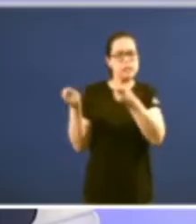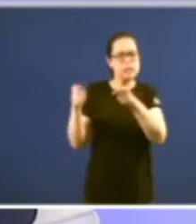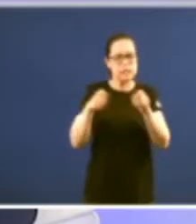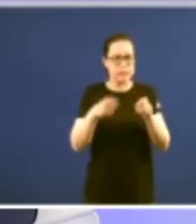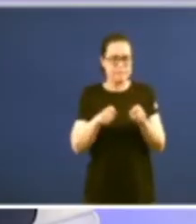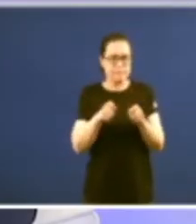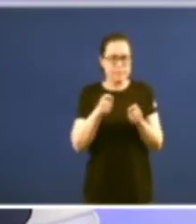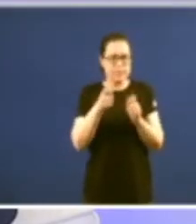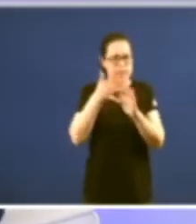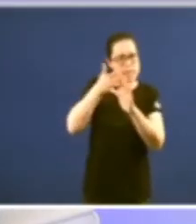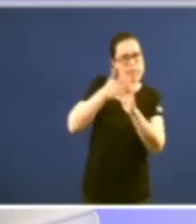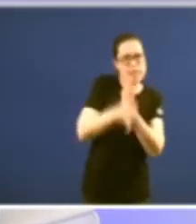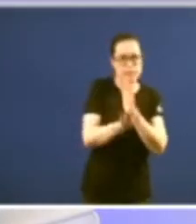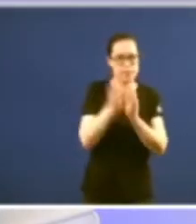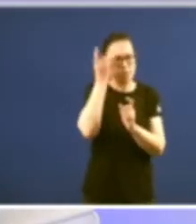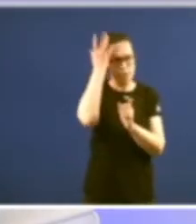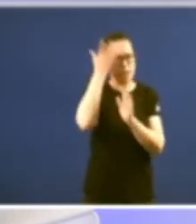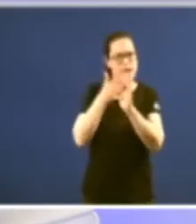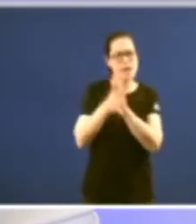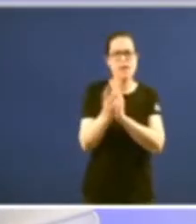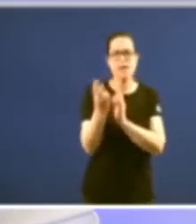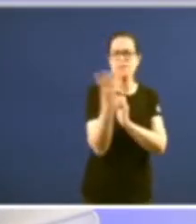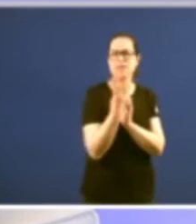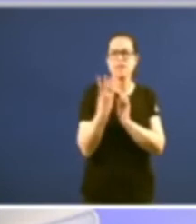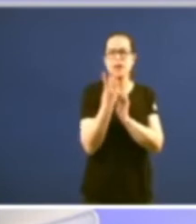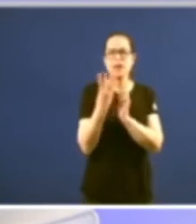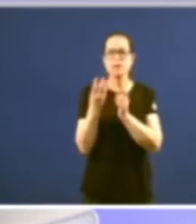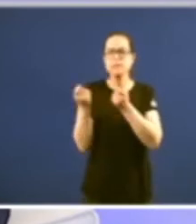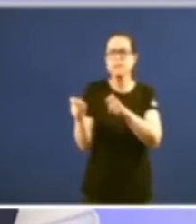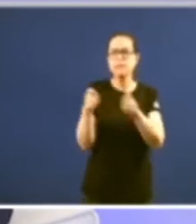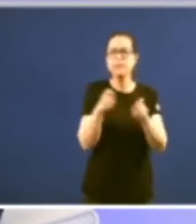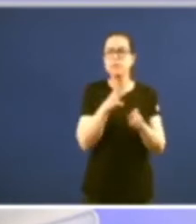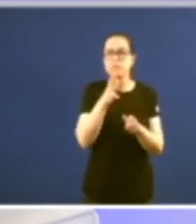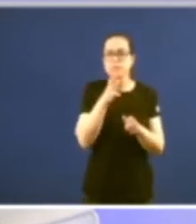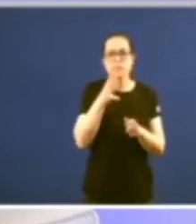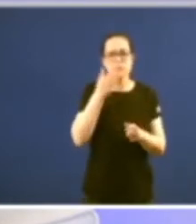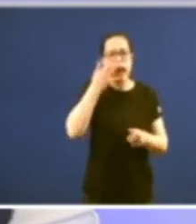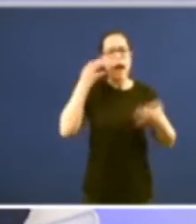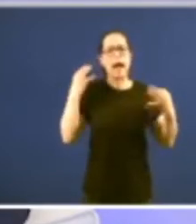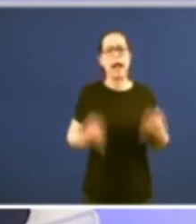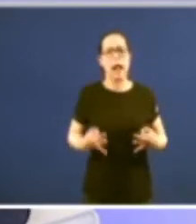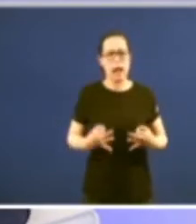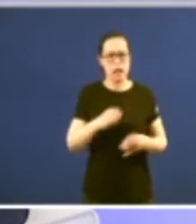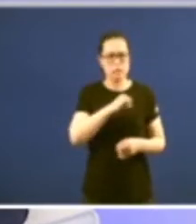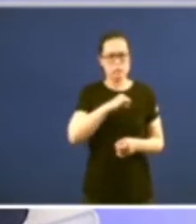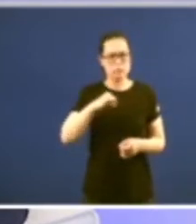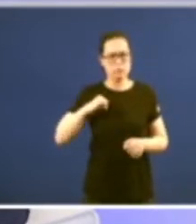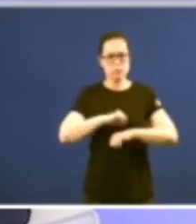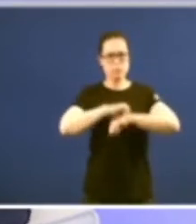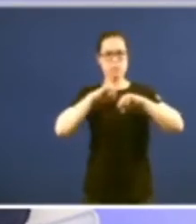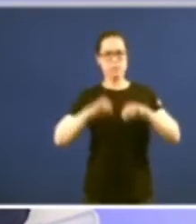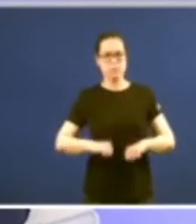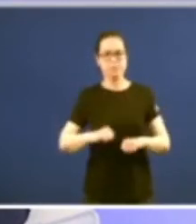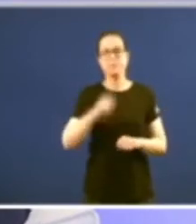destacar a primeira idea que me interesa destacar pois que porque crean unha autonomía de verdade algún de vostedes recordará aquello que se decía